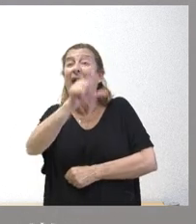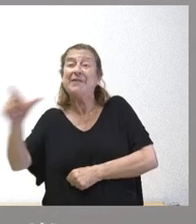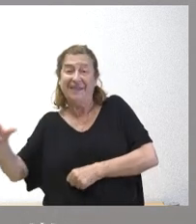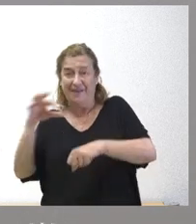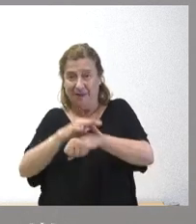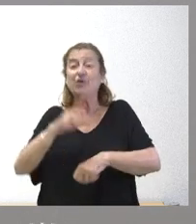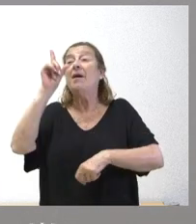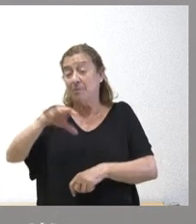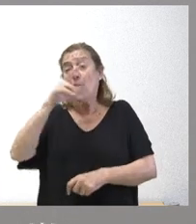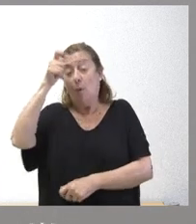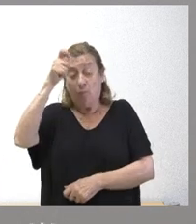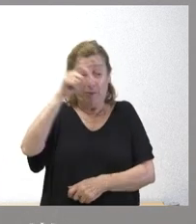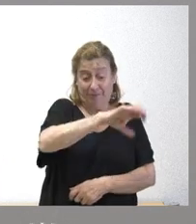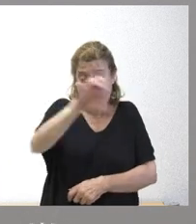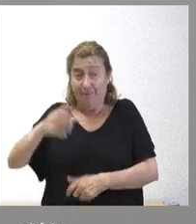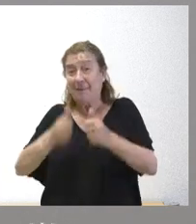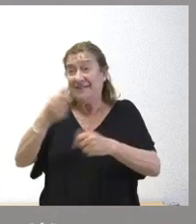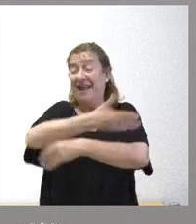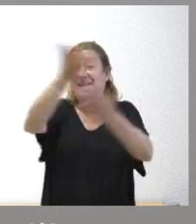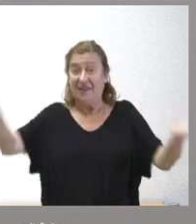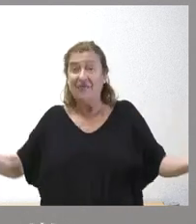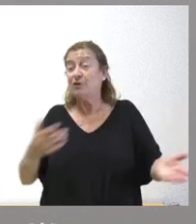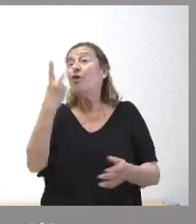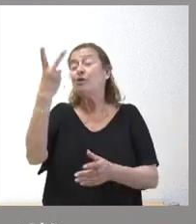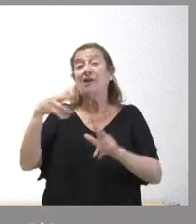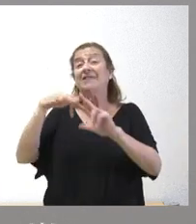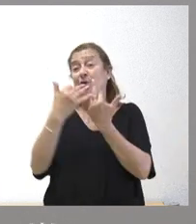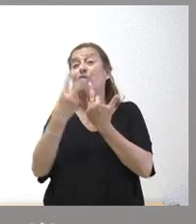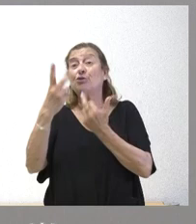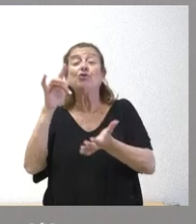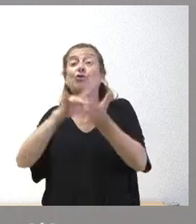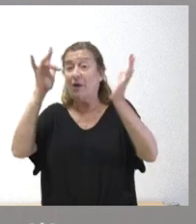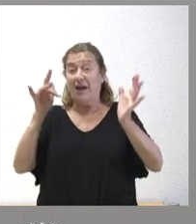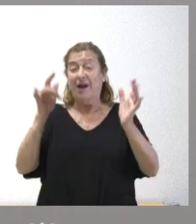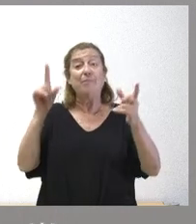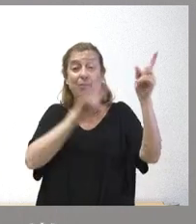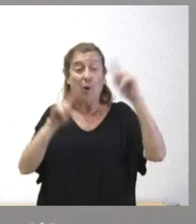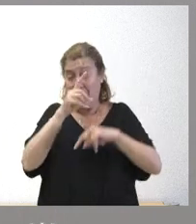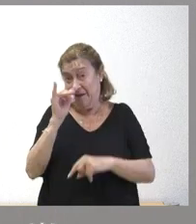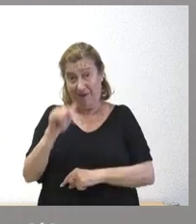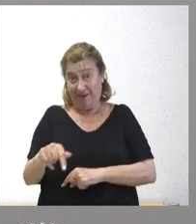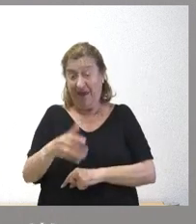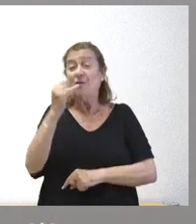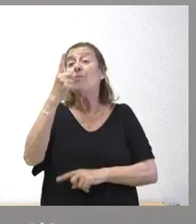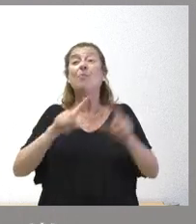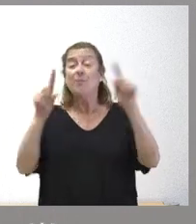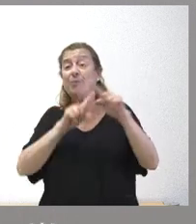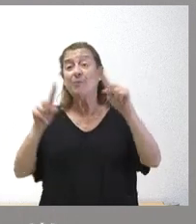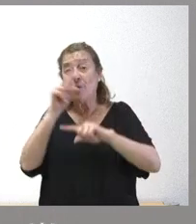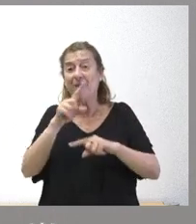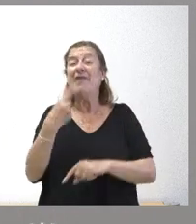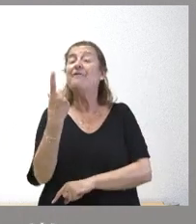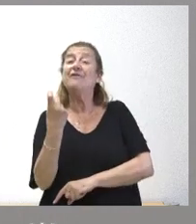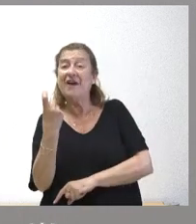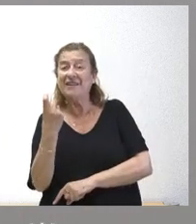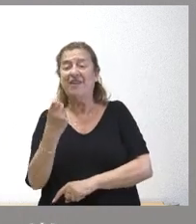municipios que nadie y se dan en nosotros por tanto dos circunstancias que tocan de lleno al problema que existe existe un problema de falta